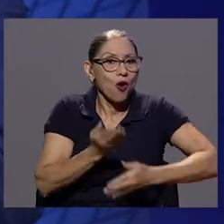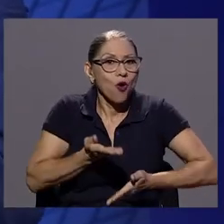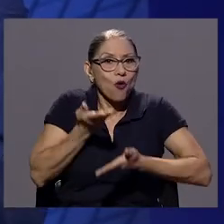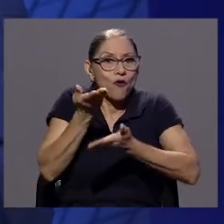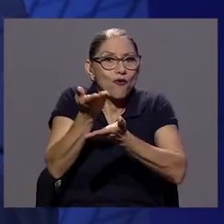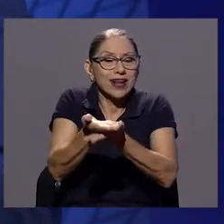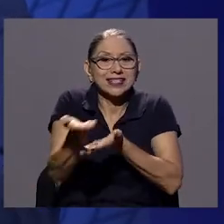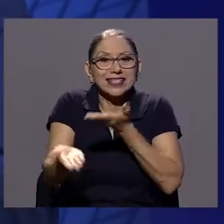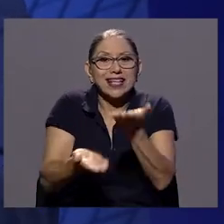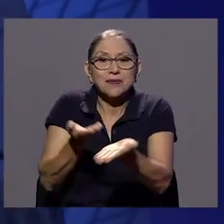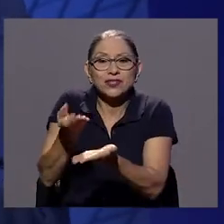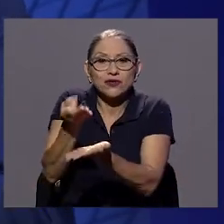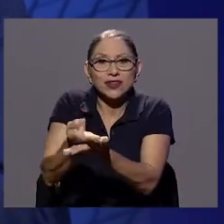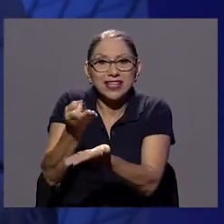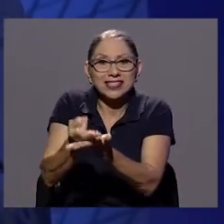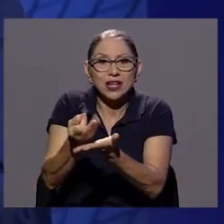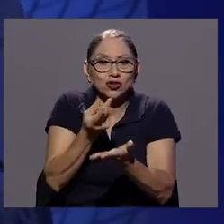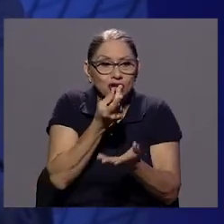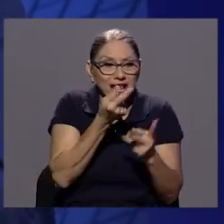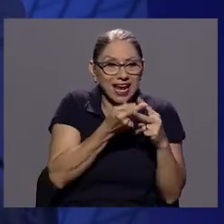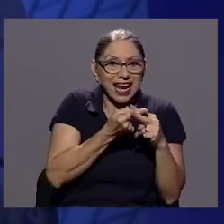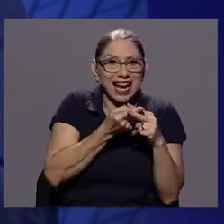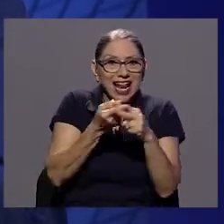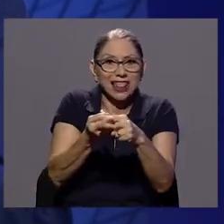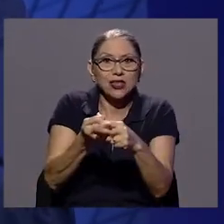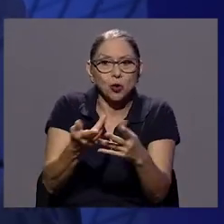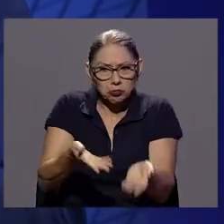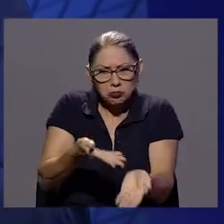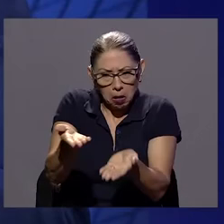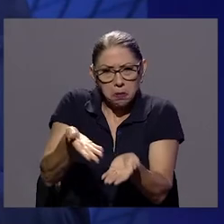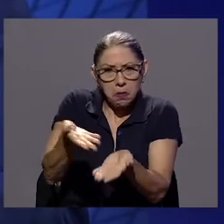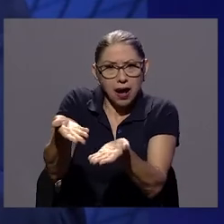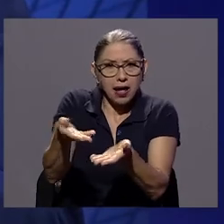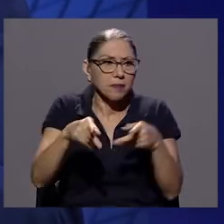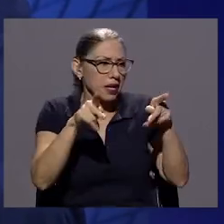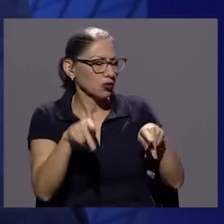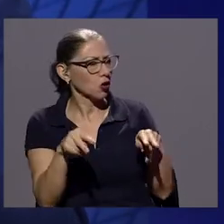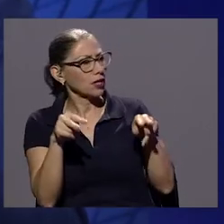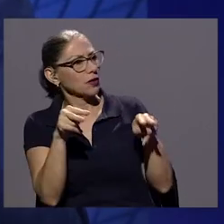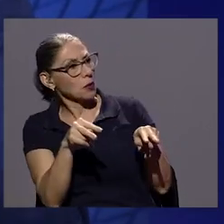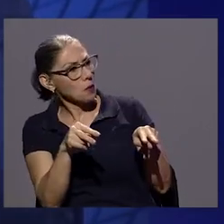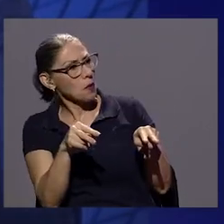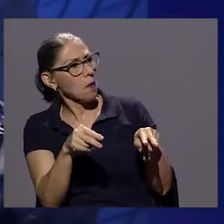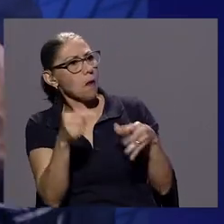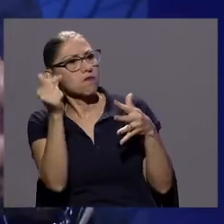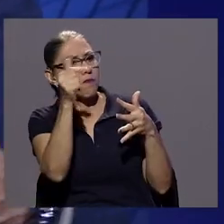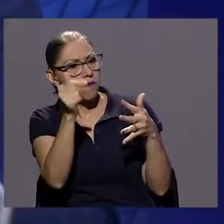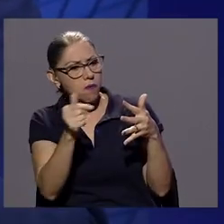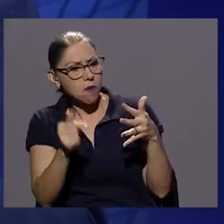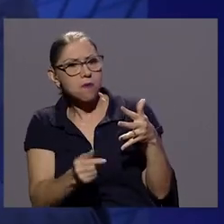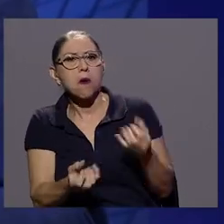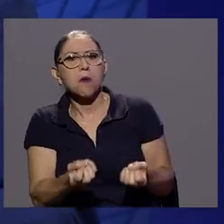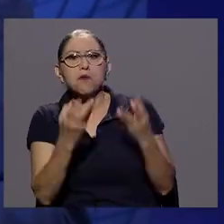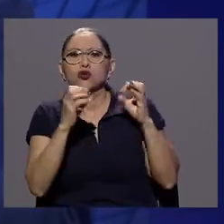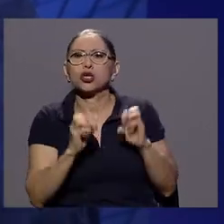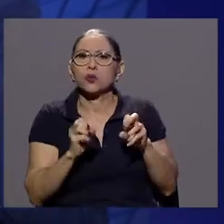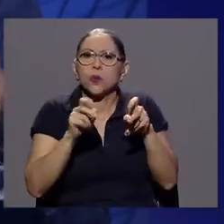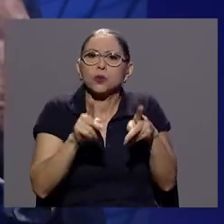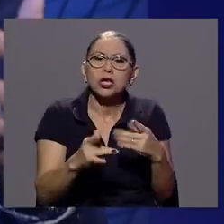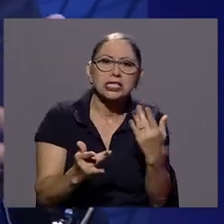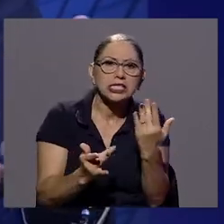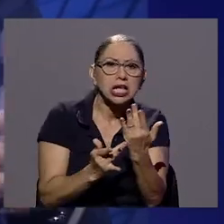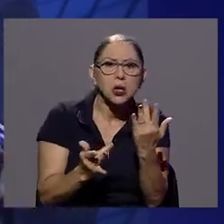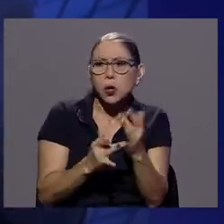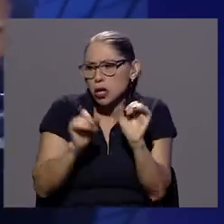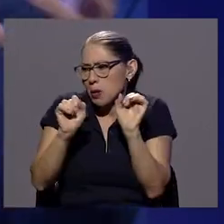crédito muy abundante y las personas encontrando gran cantidad de oportunidades en tecnología, cambiar celulares